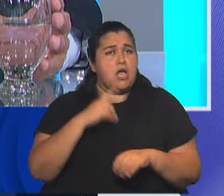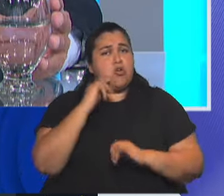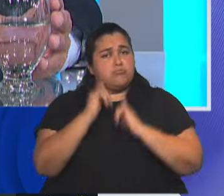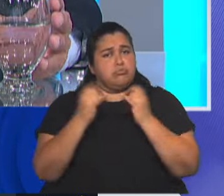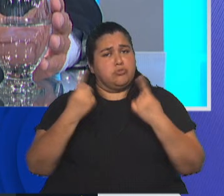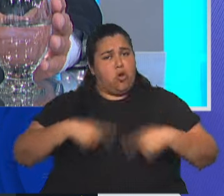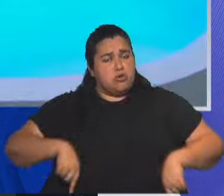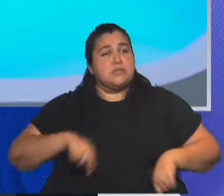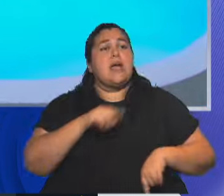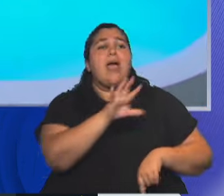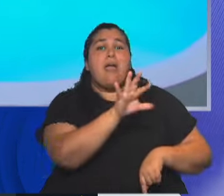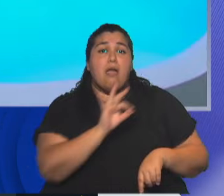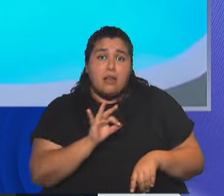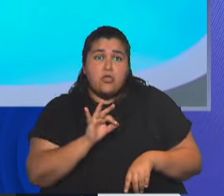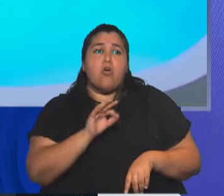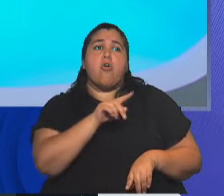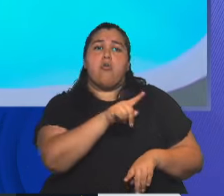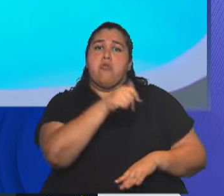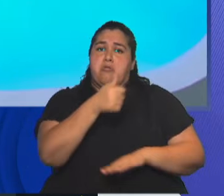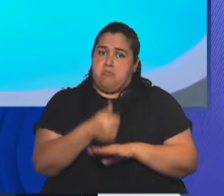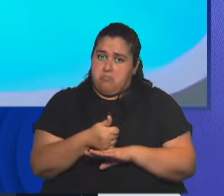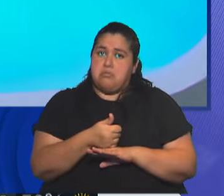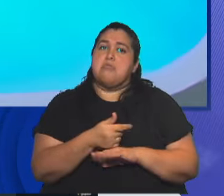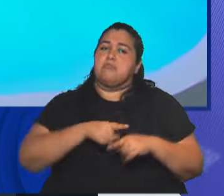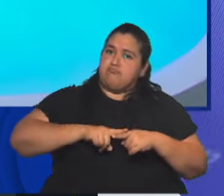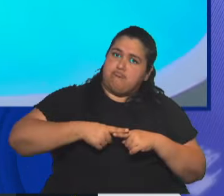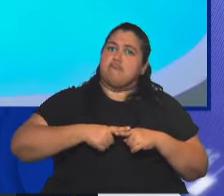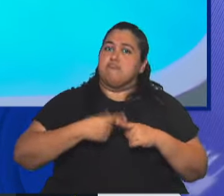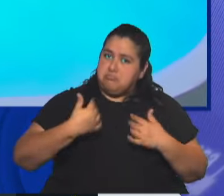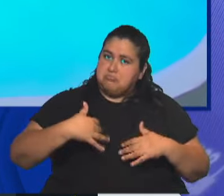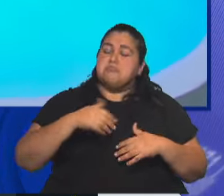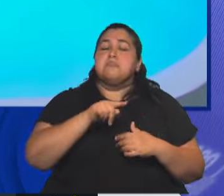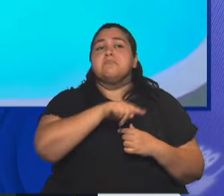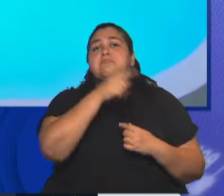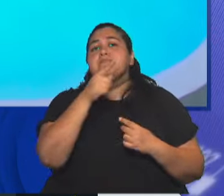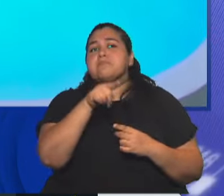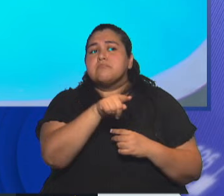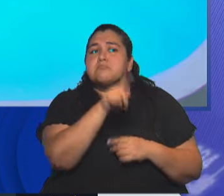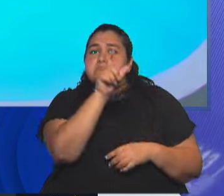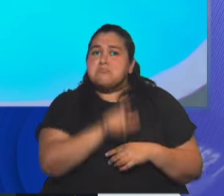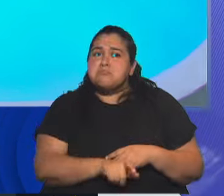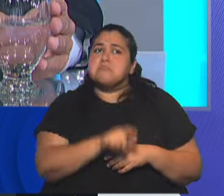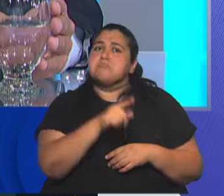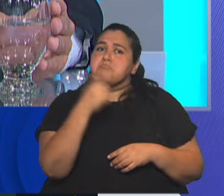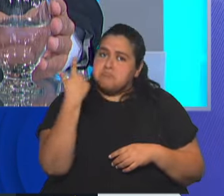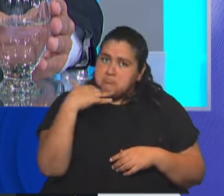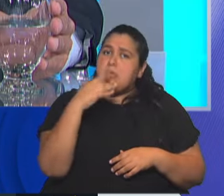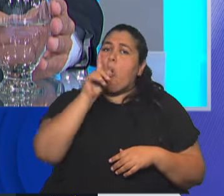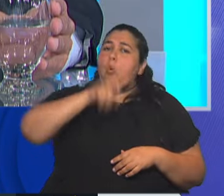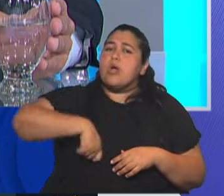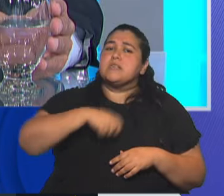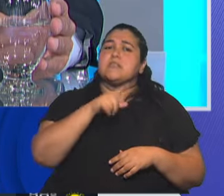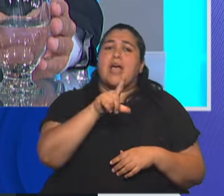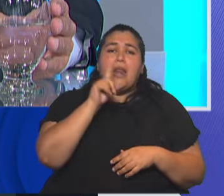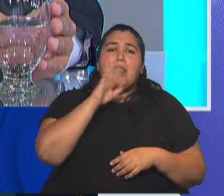eligió a una persona que discuten, pero para mí es indiscutible su idoneidad, que es el juez Ariel